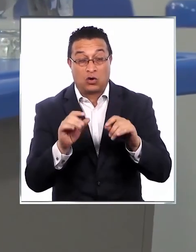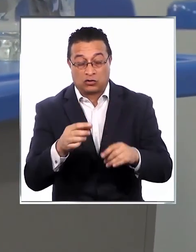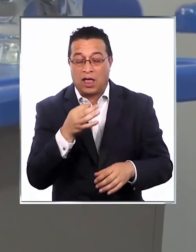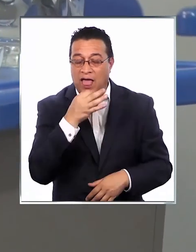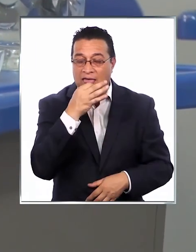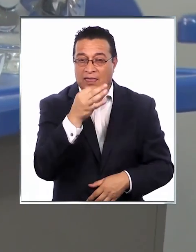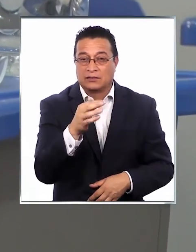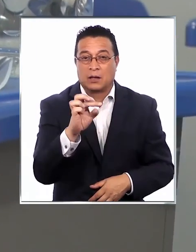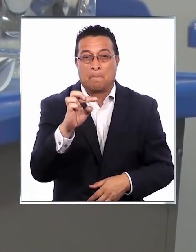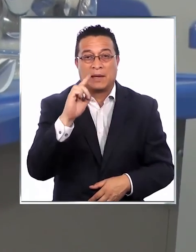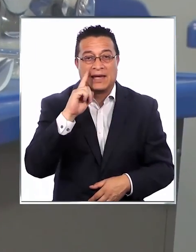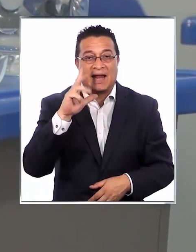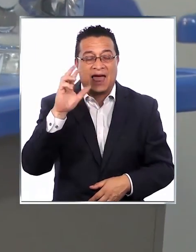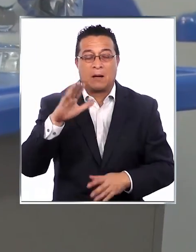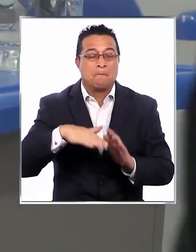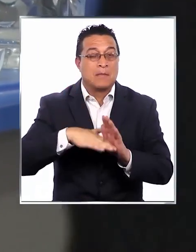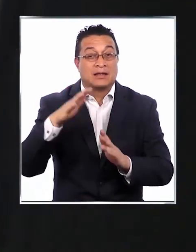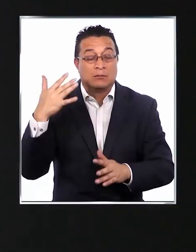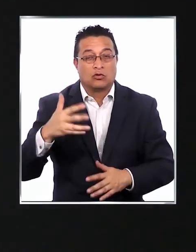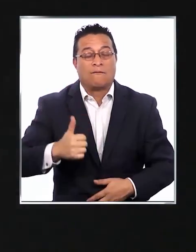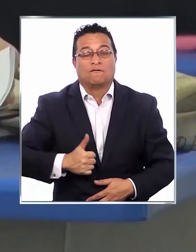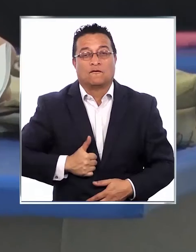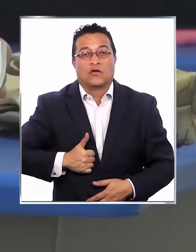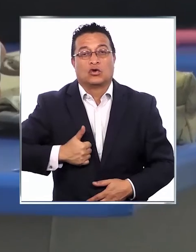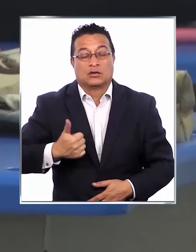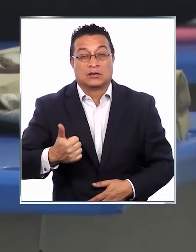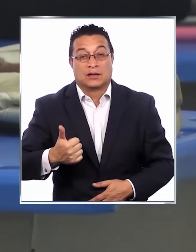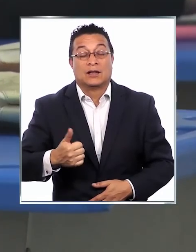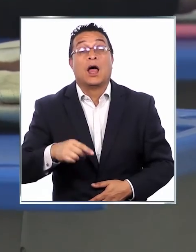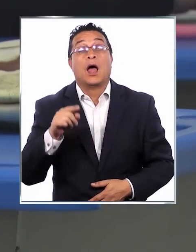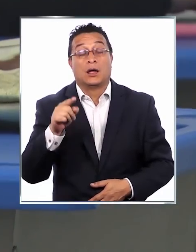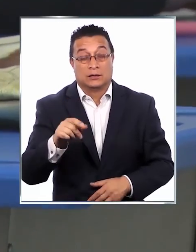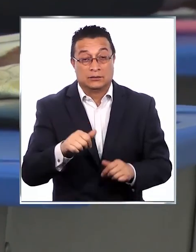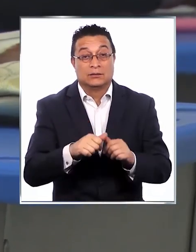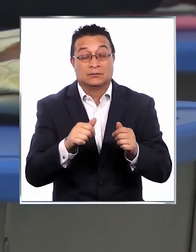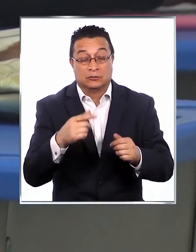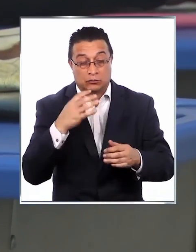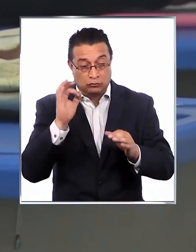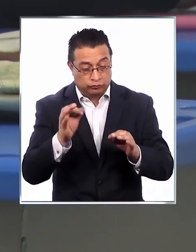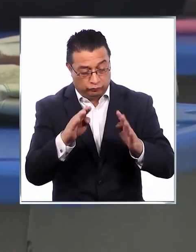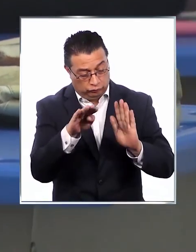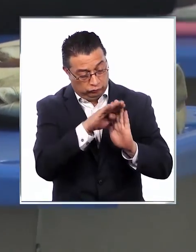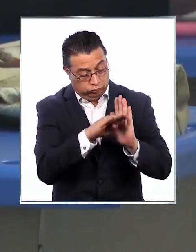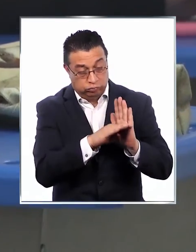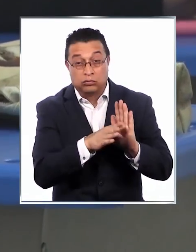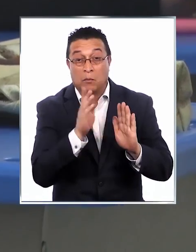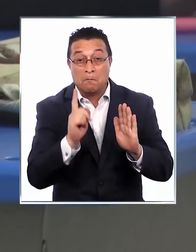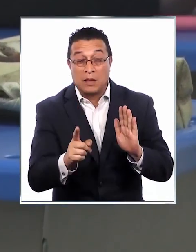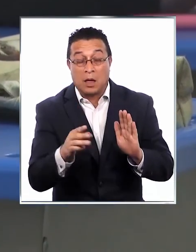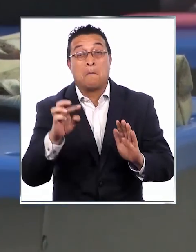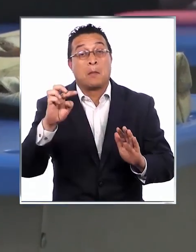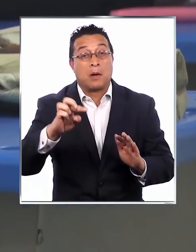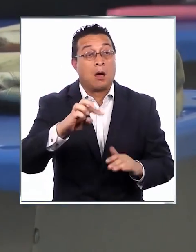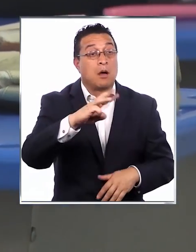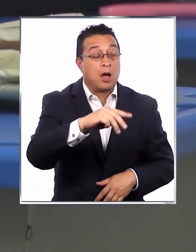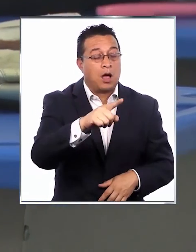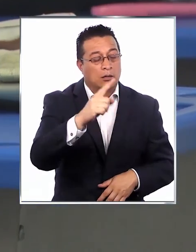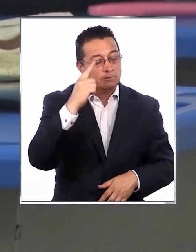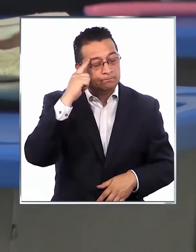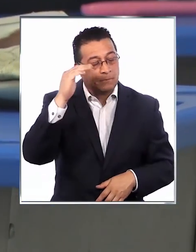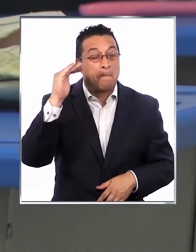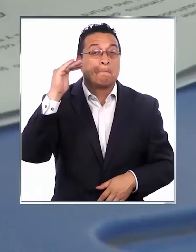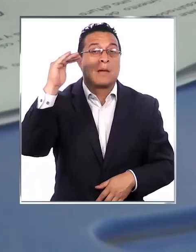establece como pilar fundamental la voluntariedad, así que más allá de las modalidades establecidas, son los padres quienes